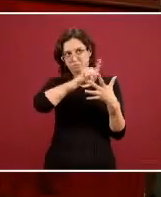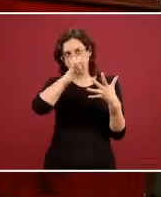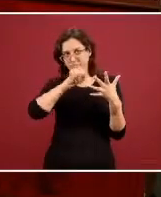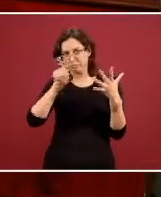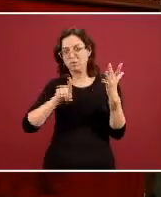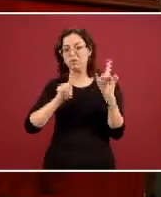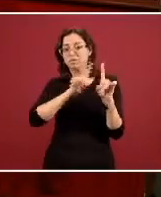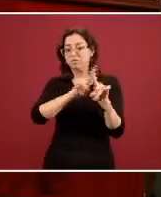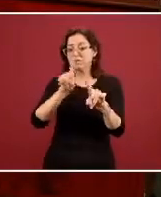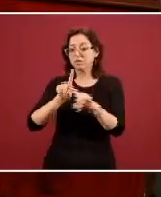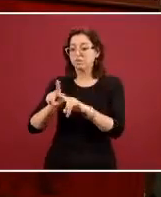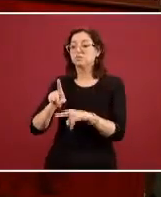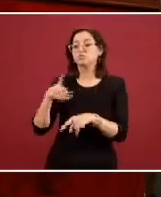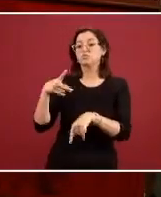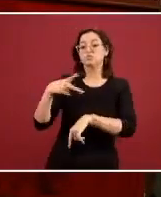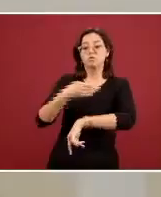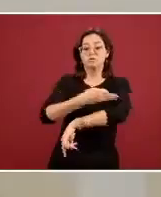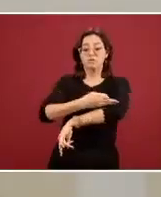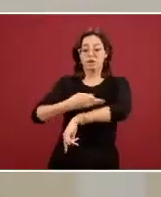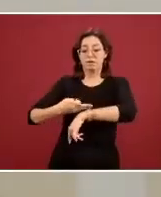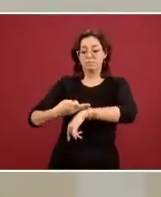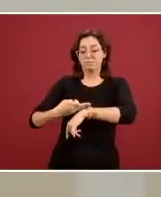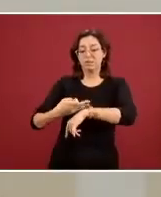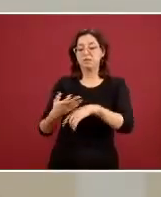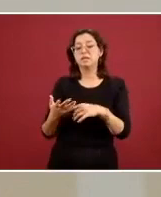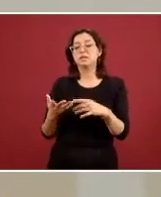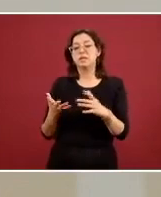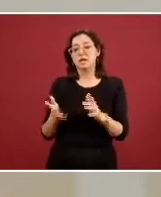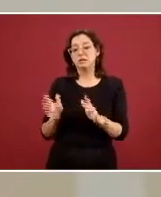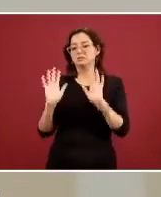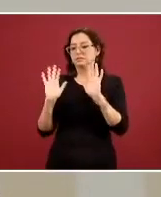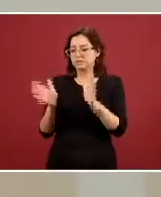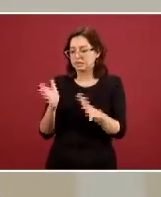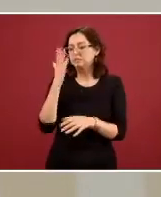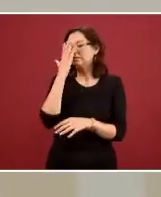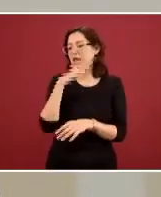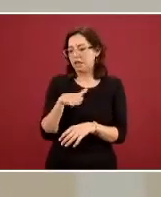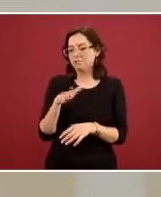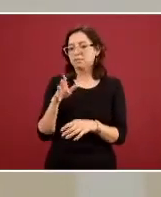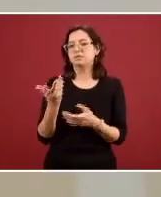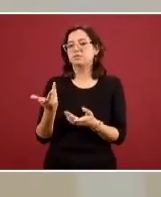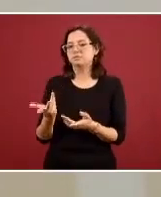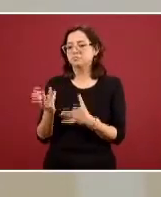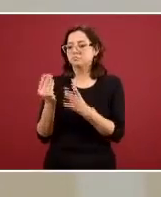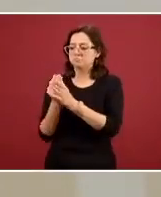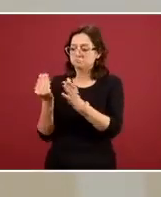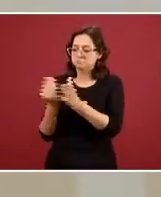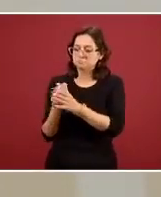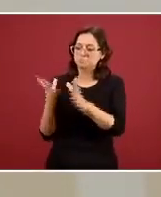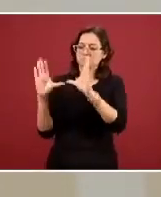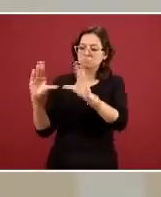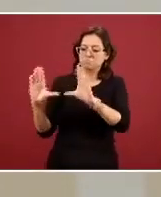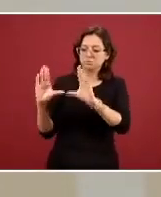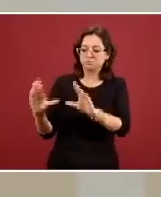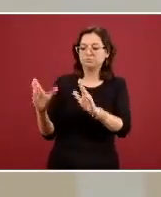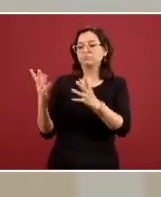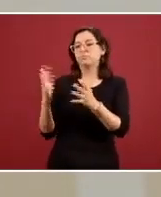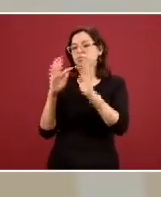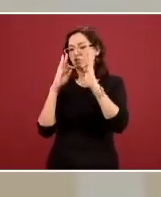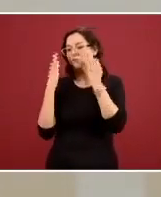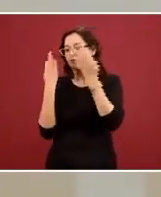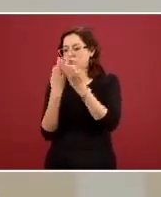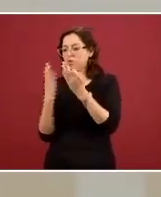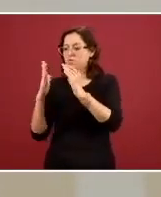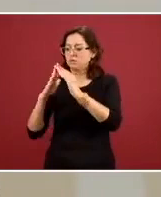familiares en el mejor de los casos ya están entrenados ya están capacitados se les ha dado las maneras de que